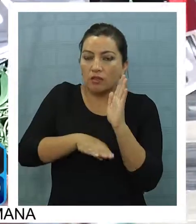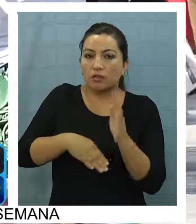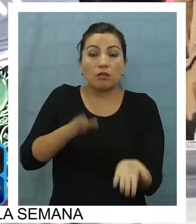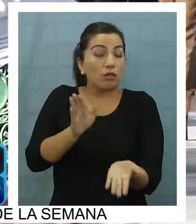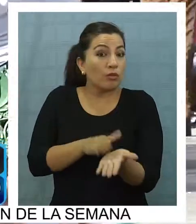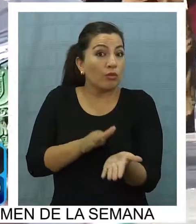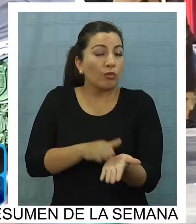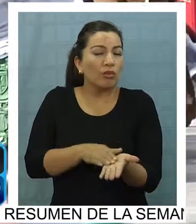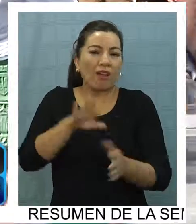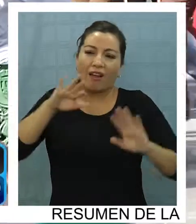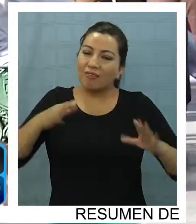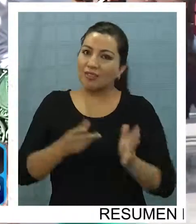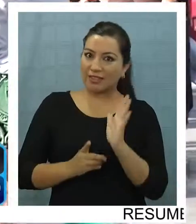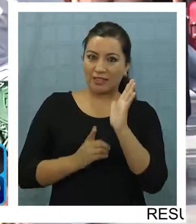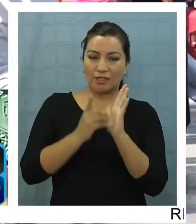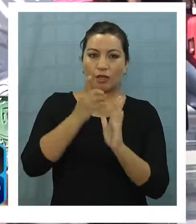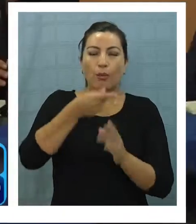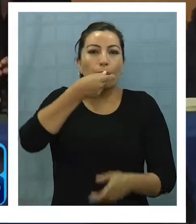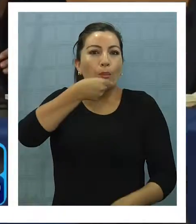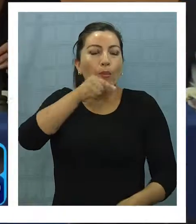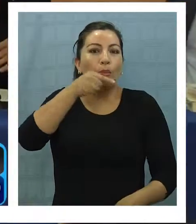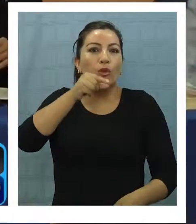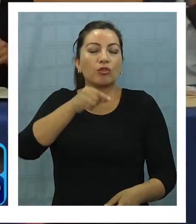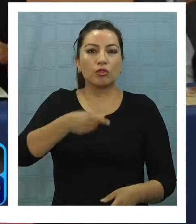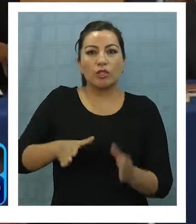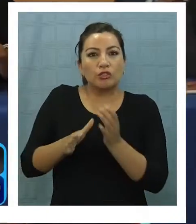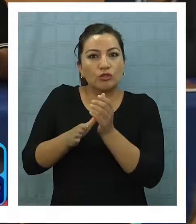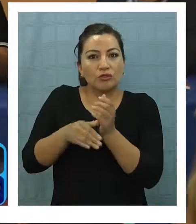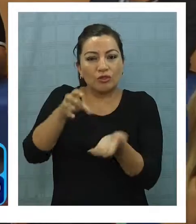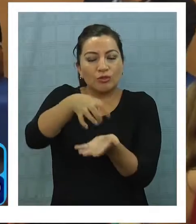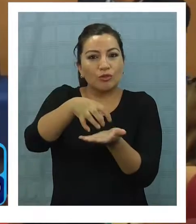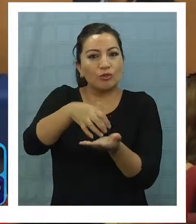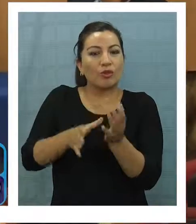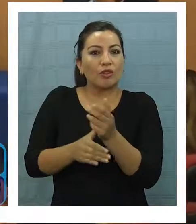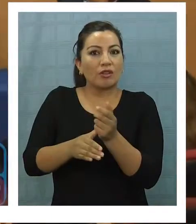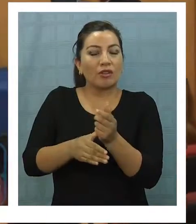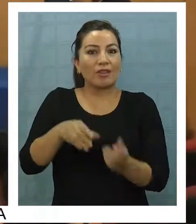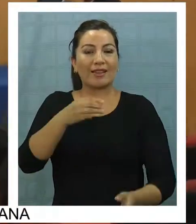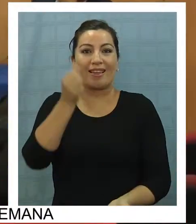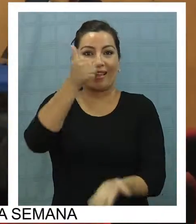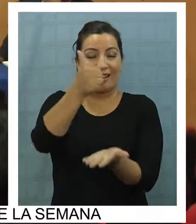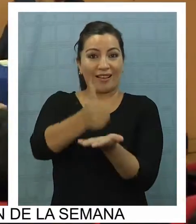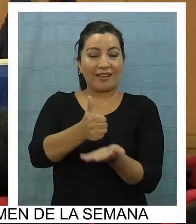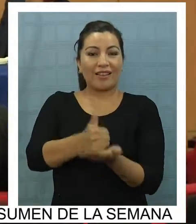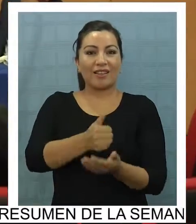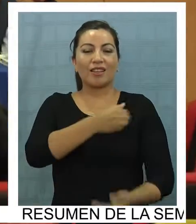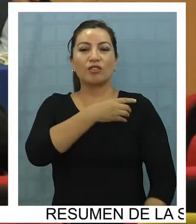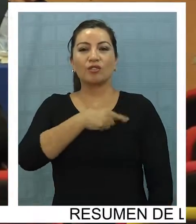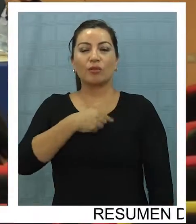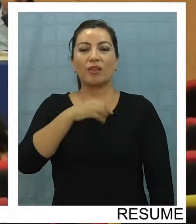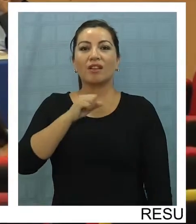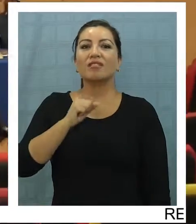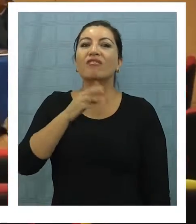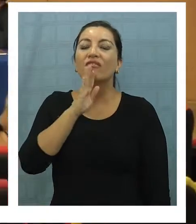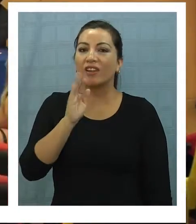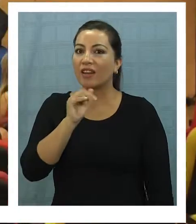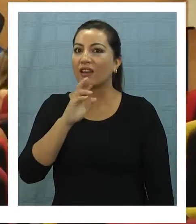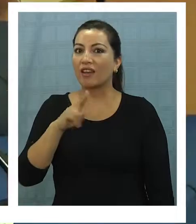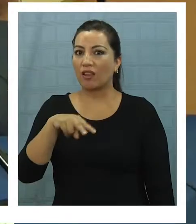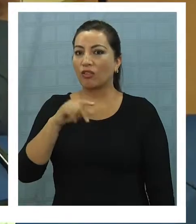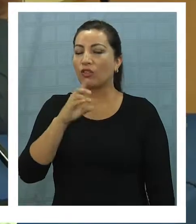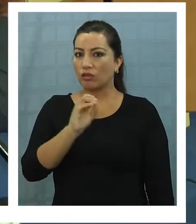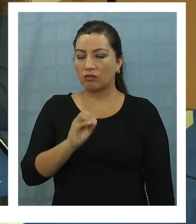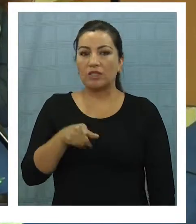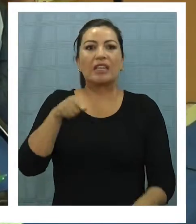está en pleno desarrollo para su pronta puesta en marcha en Tocopilla, en donde su alcalde, Fernando San Román, impulsa la idea, y justamente